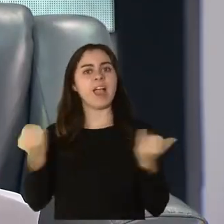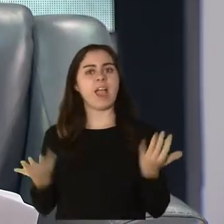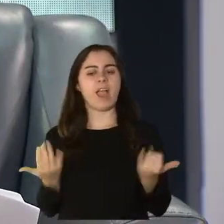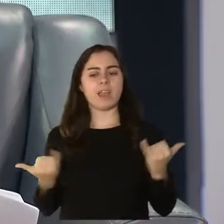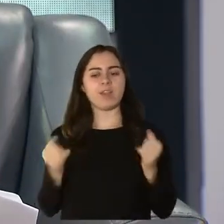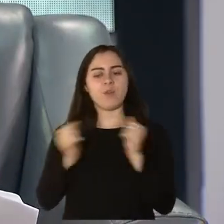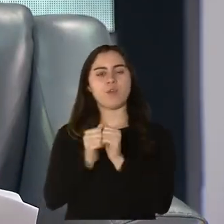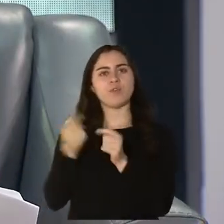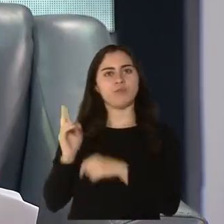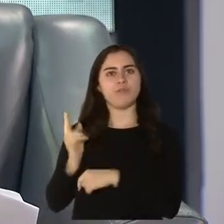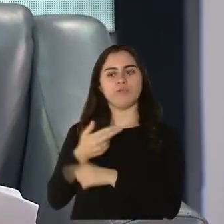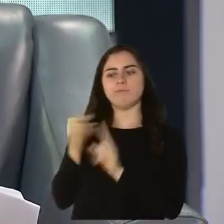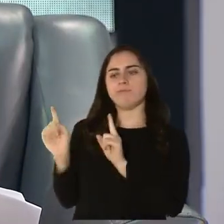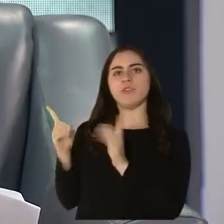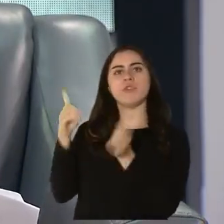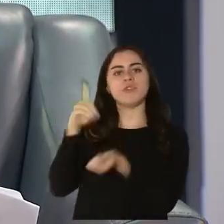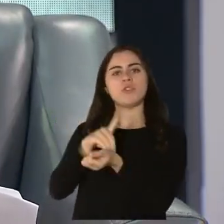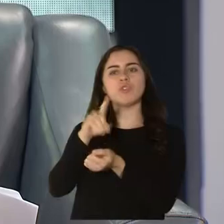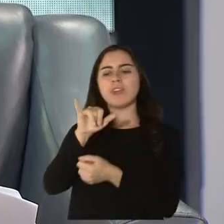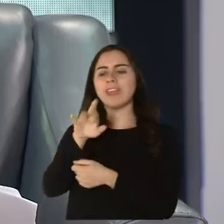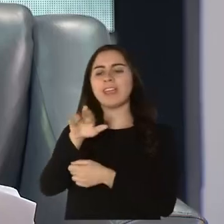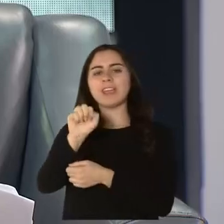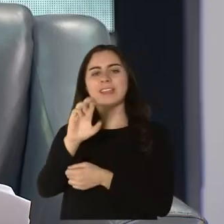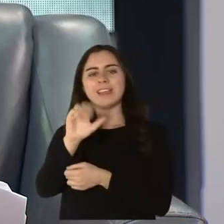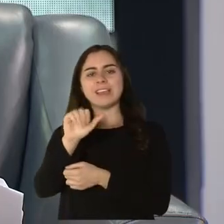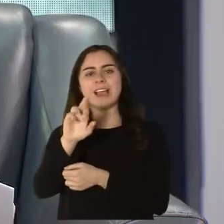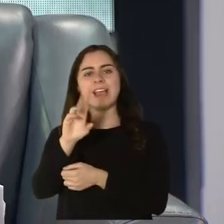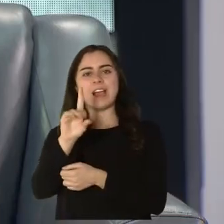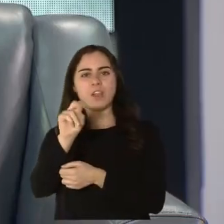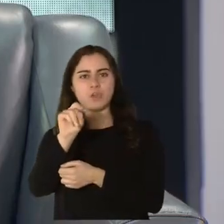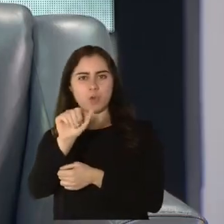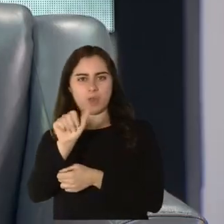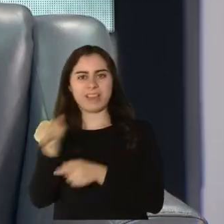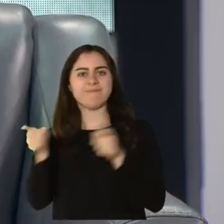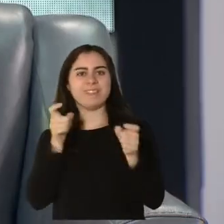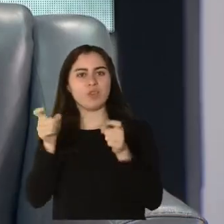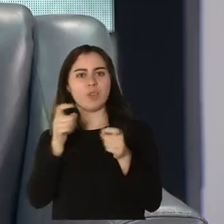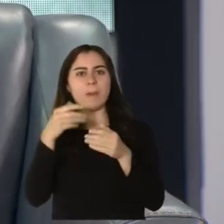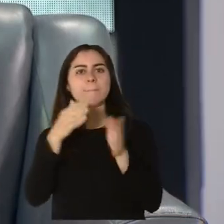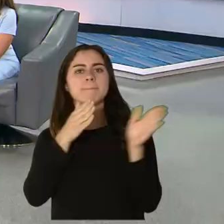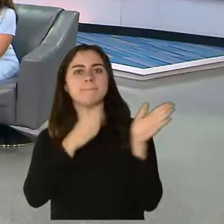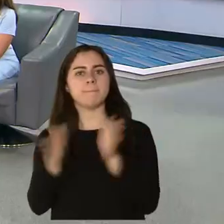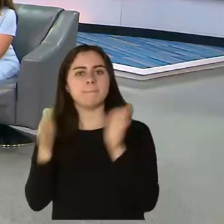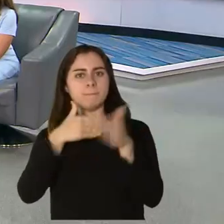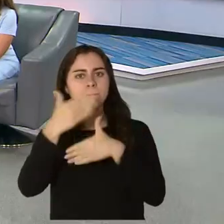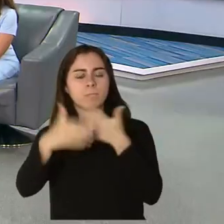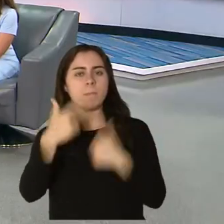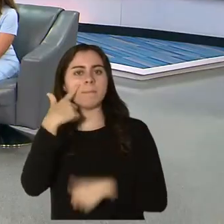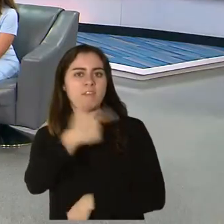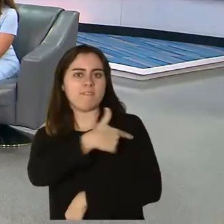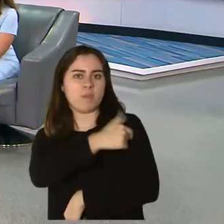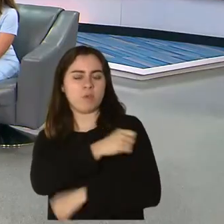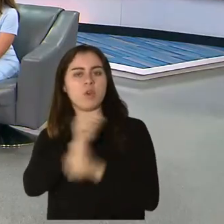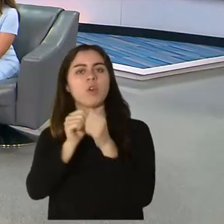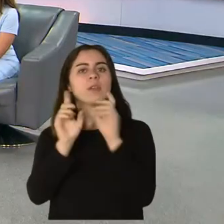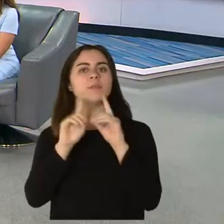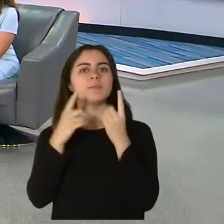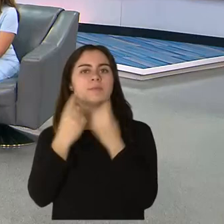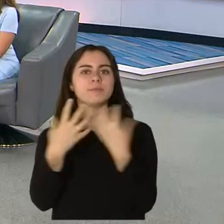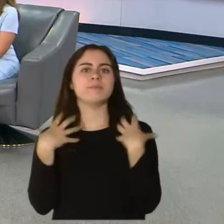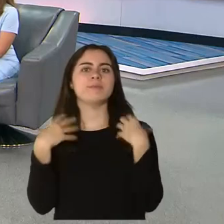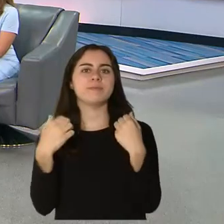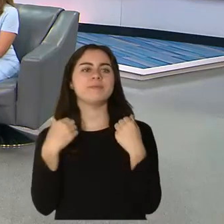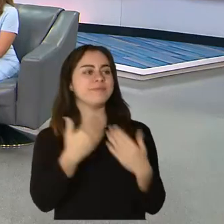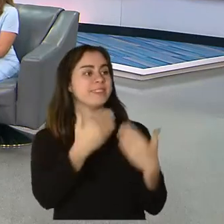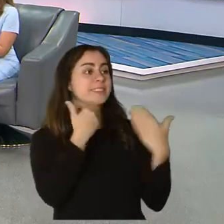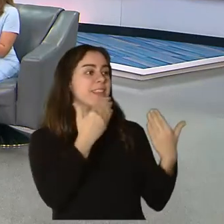Iris Cardona, directora del programa de vacunación COVID del Departamento de Salud. Gracias por acompañarnos, doctora. Gracias por la invitación.